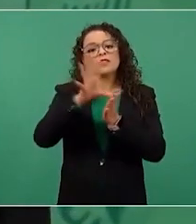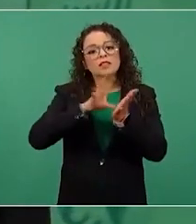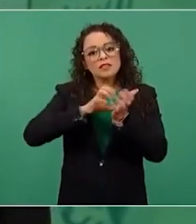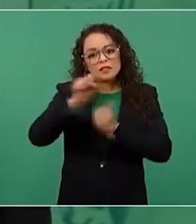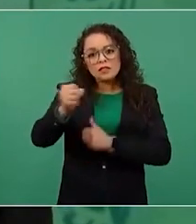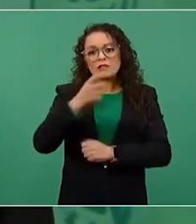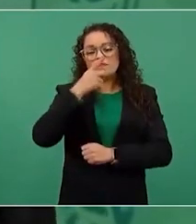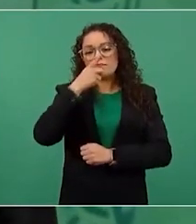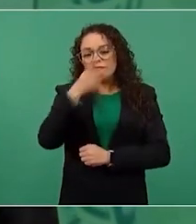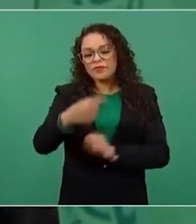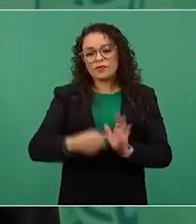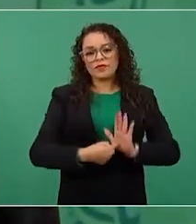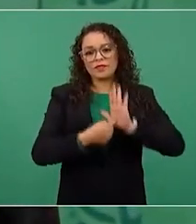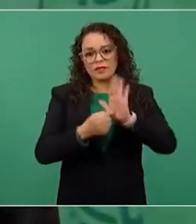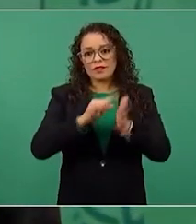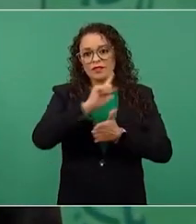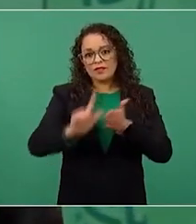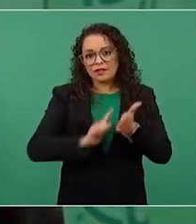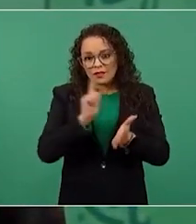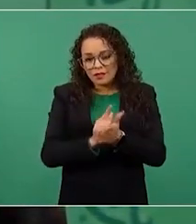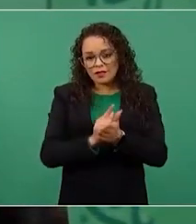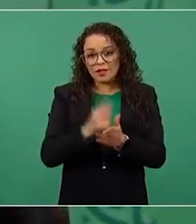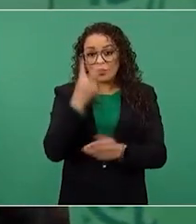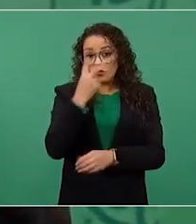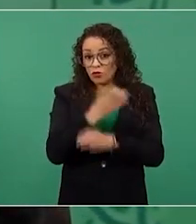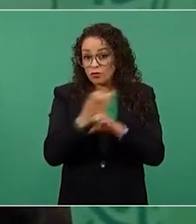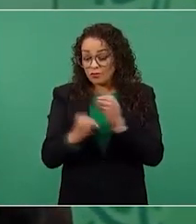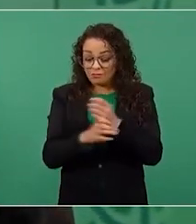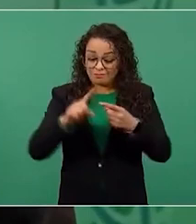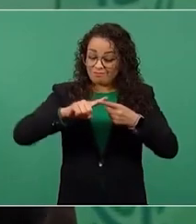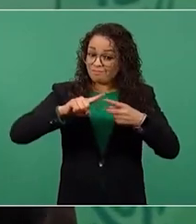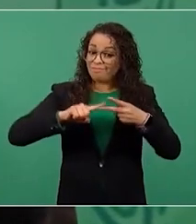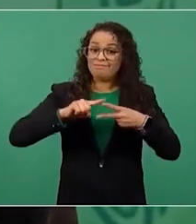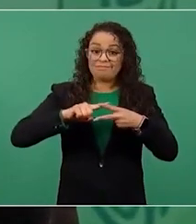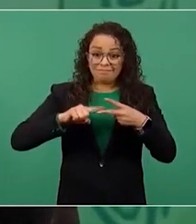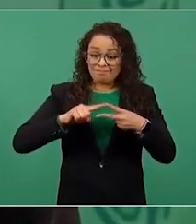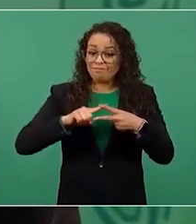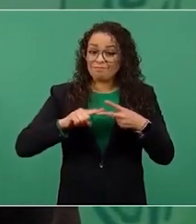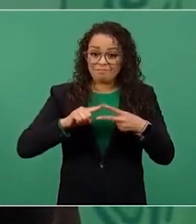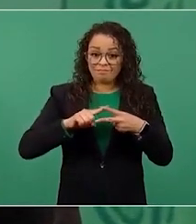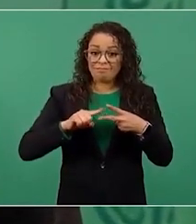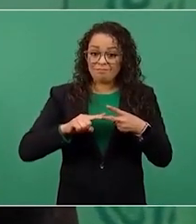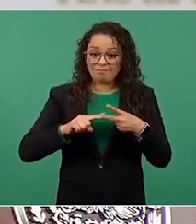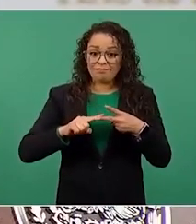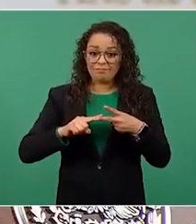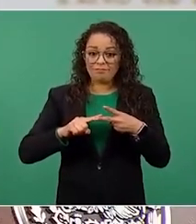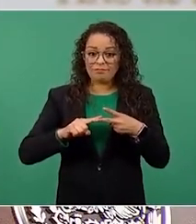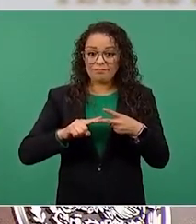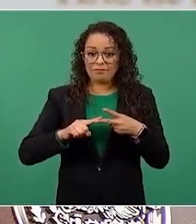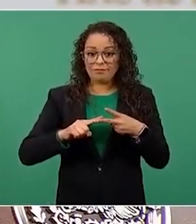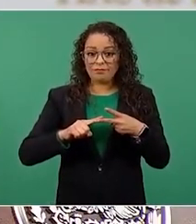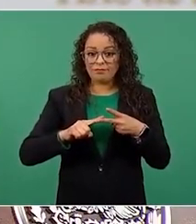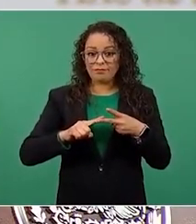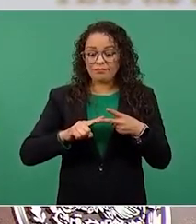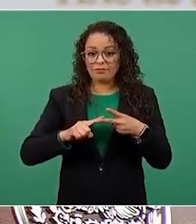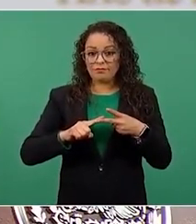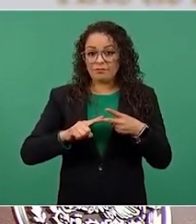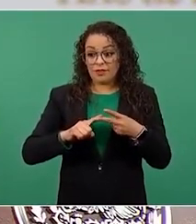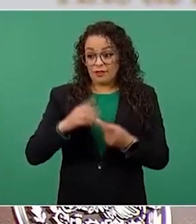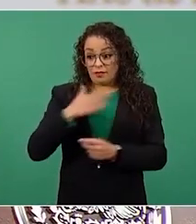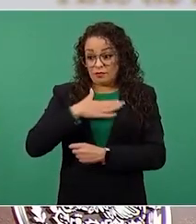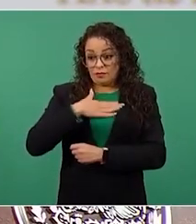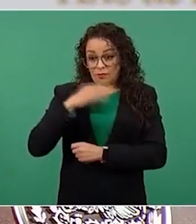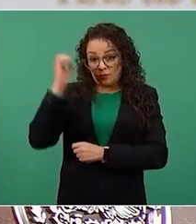Son las dos cosas. Y yo considero que oponerse a la revocación del mandato,